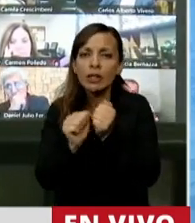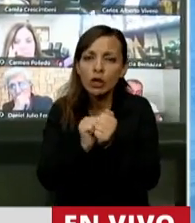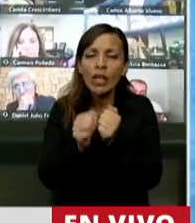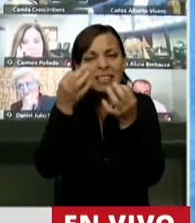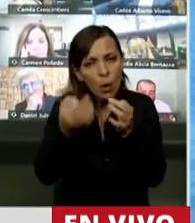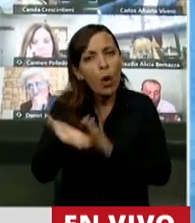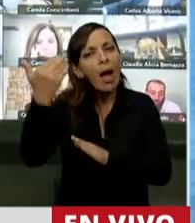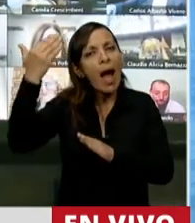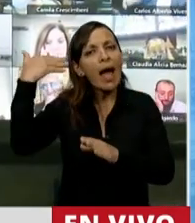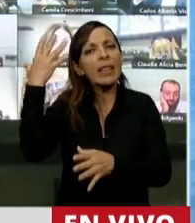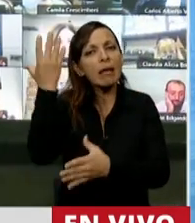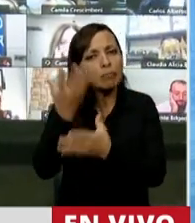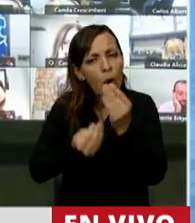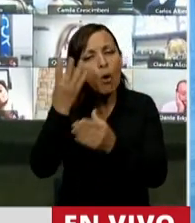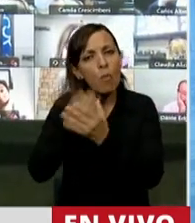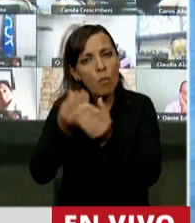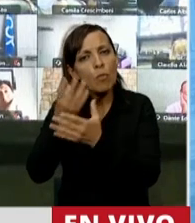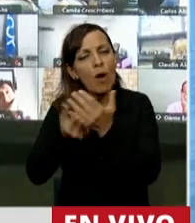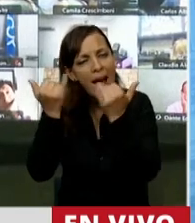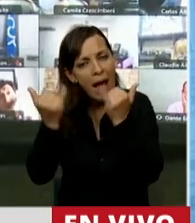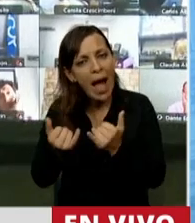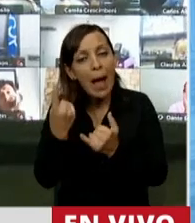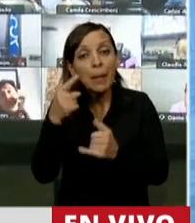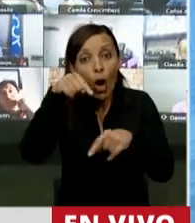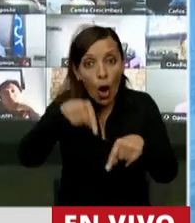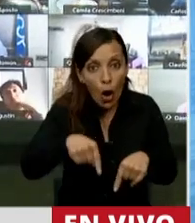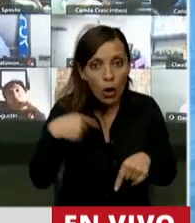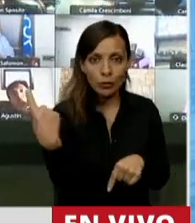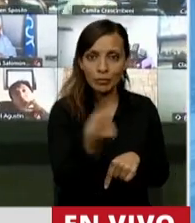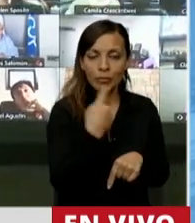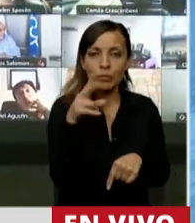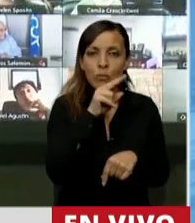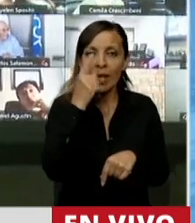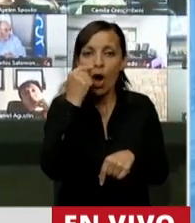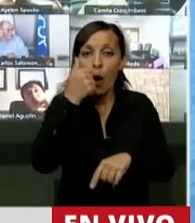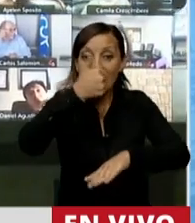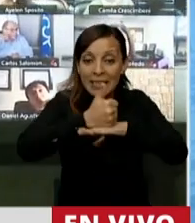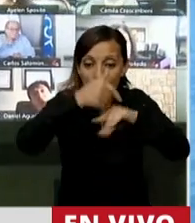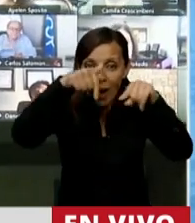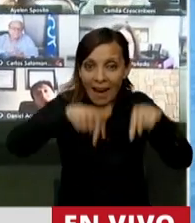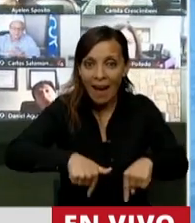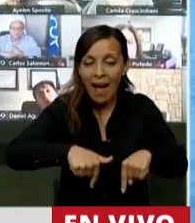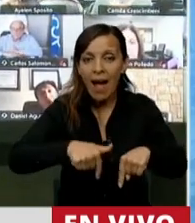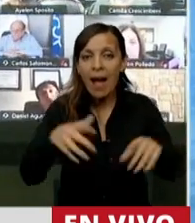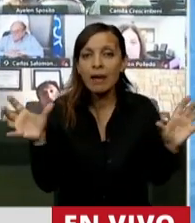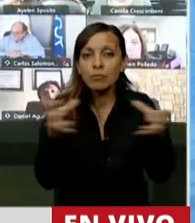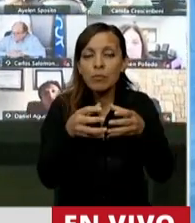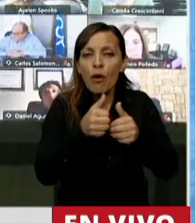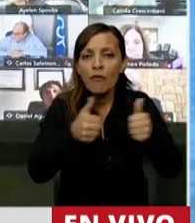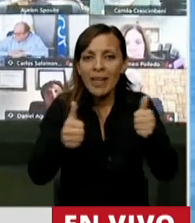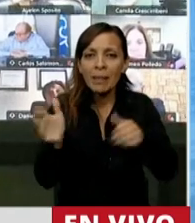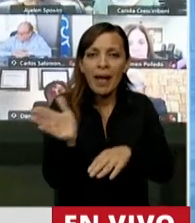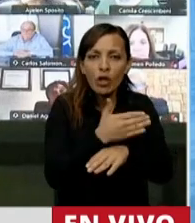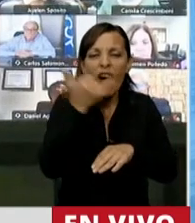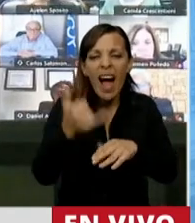cometido errores anteriores. Pero hoy los diputados y diputadas que estamos acá sentados del frente de todos